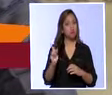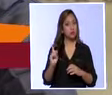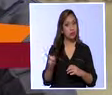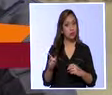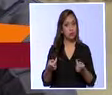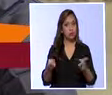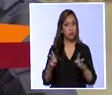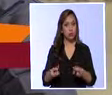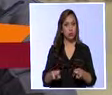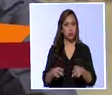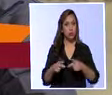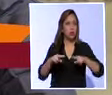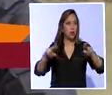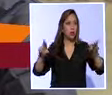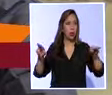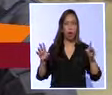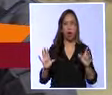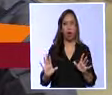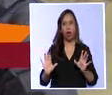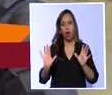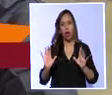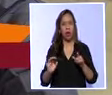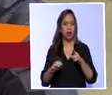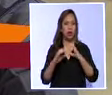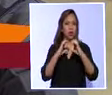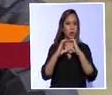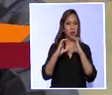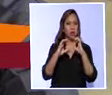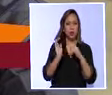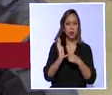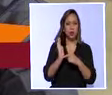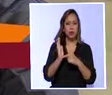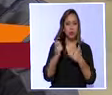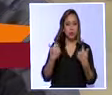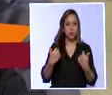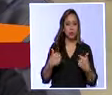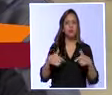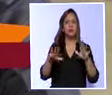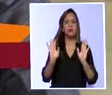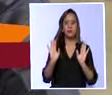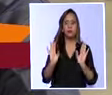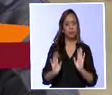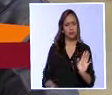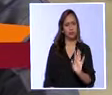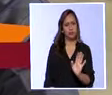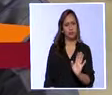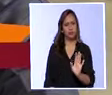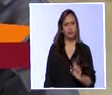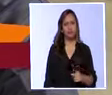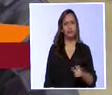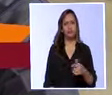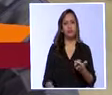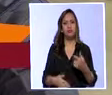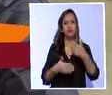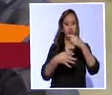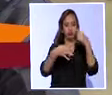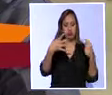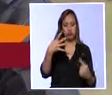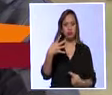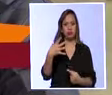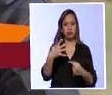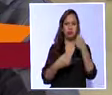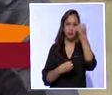establece como algo naturalizado que los medios de comunicación ya existían de por sí y generaban contenidos